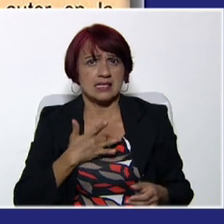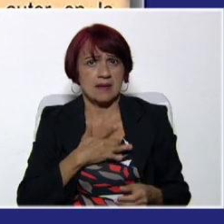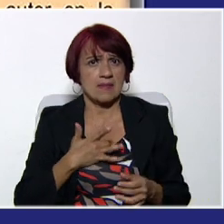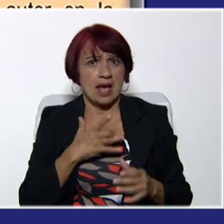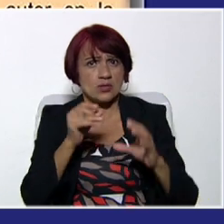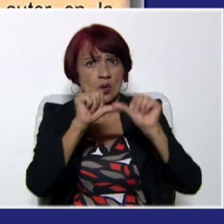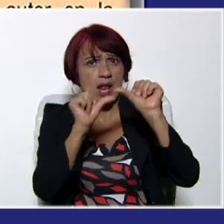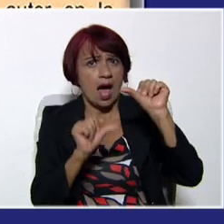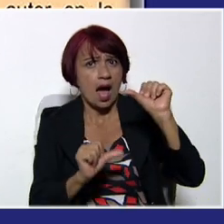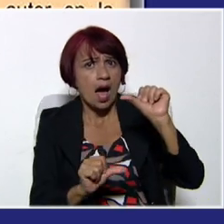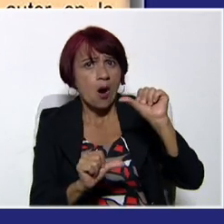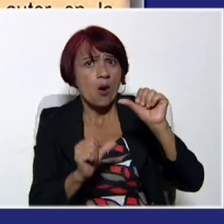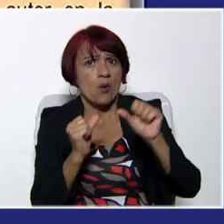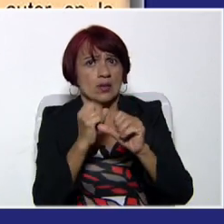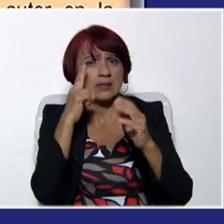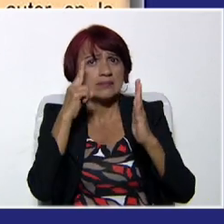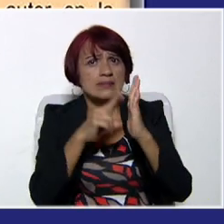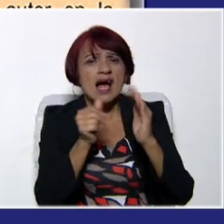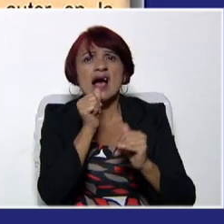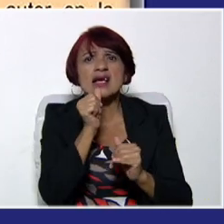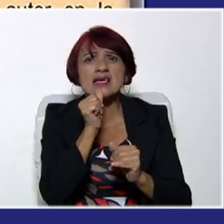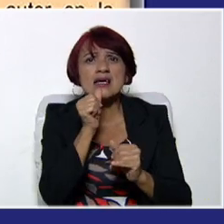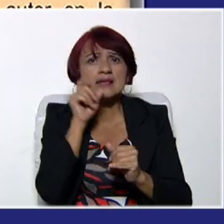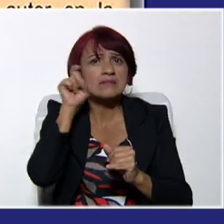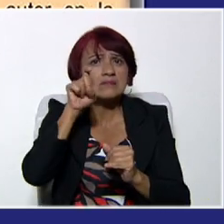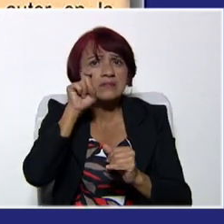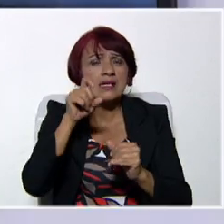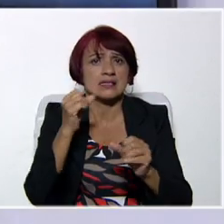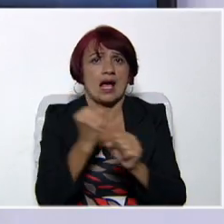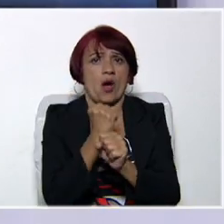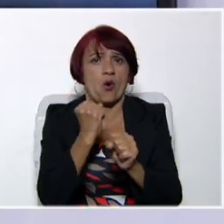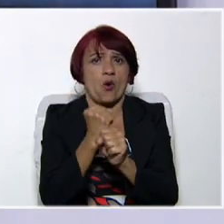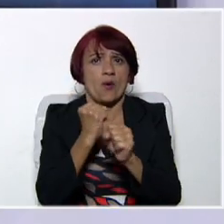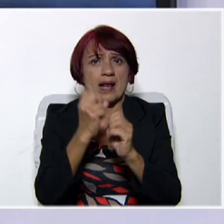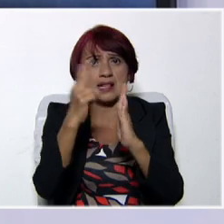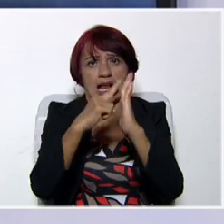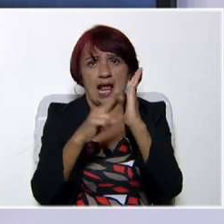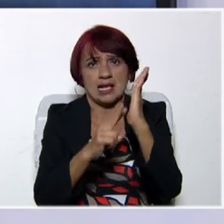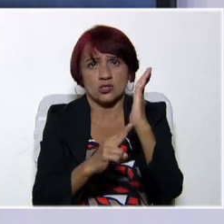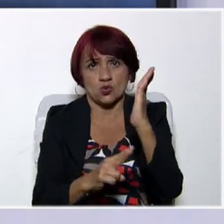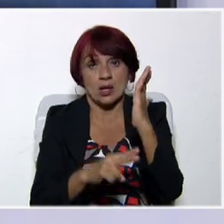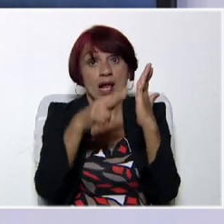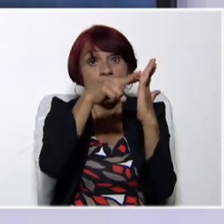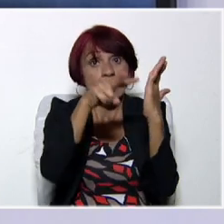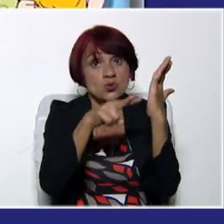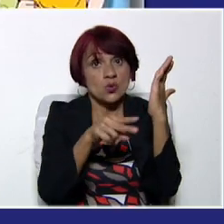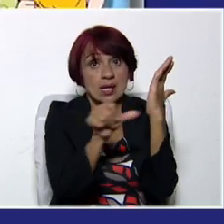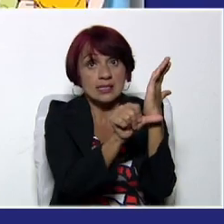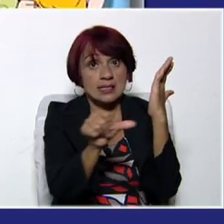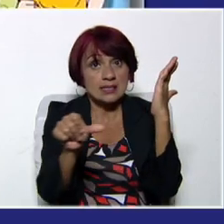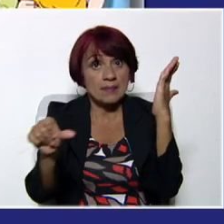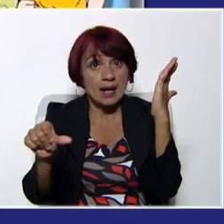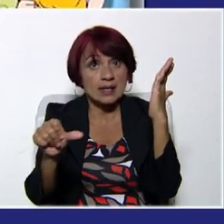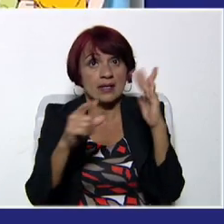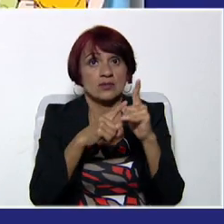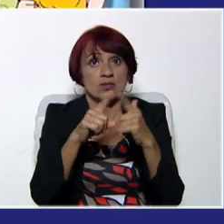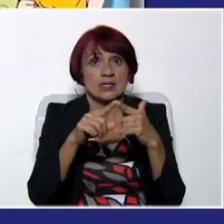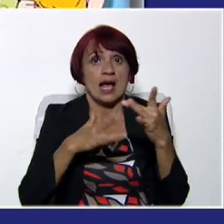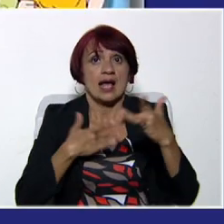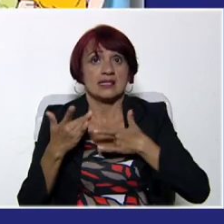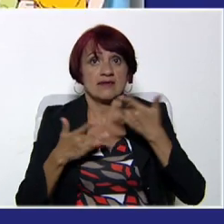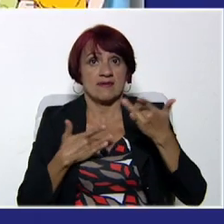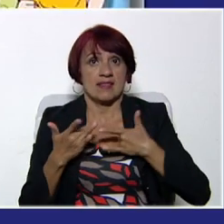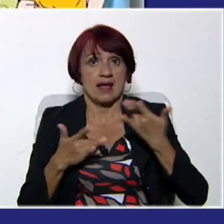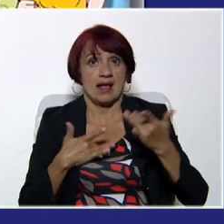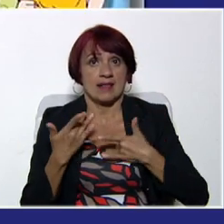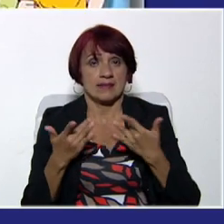doctor en la obra y a quién está dedicada esta obra. ¿Ok? Estas son tus lecturas para esta semana. Prosigamos ahora con nuestras